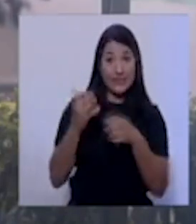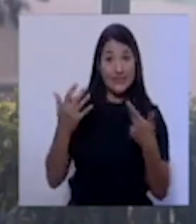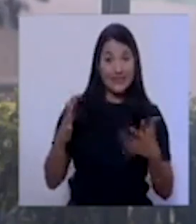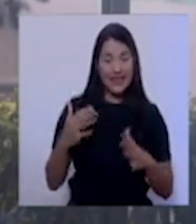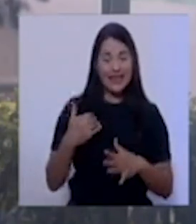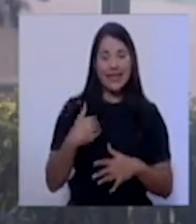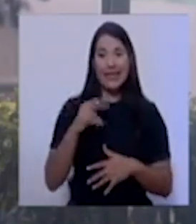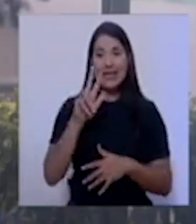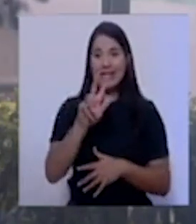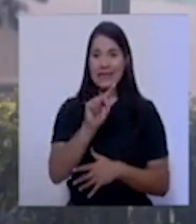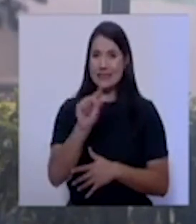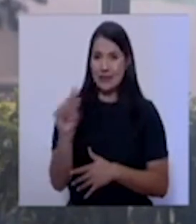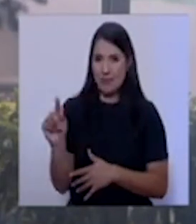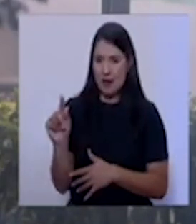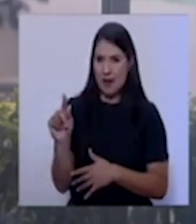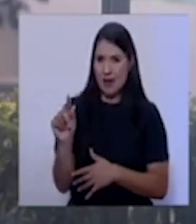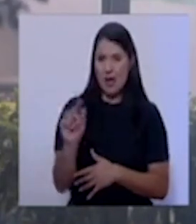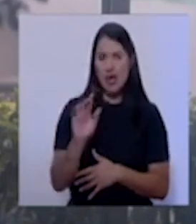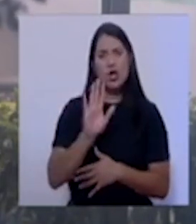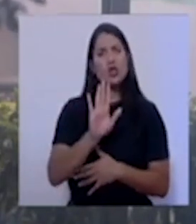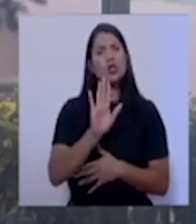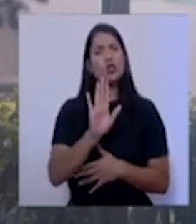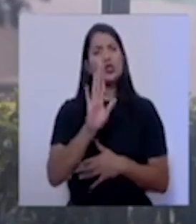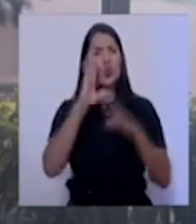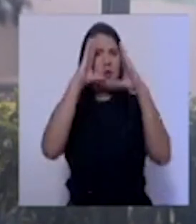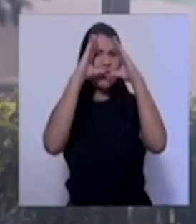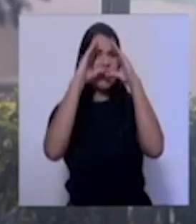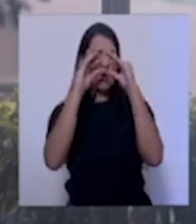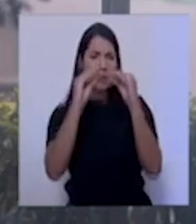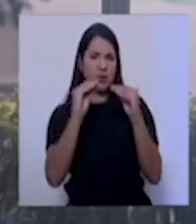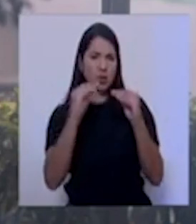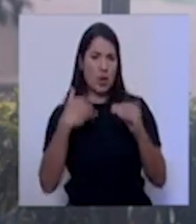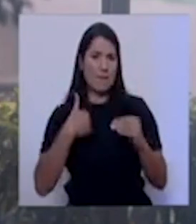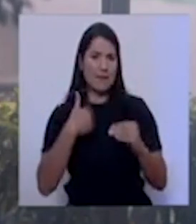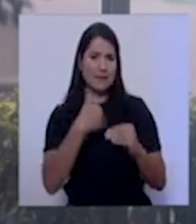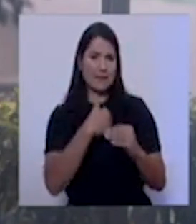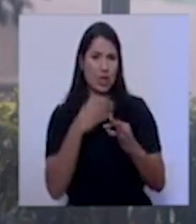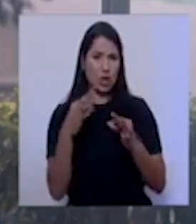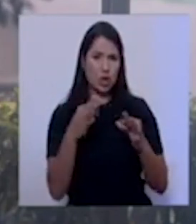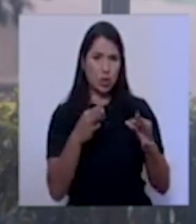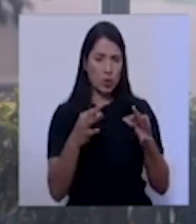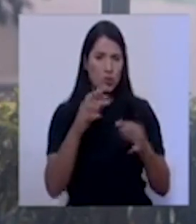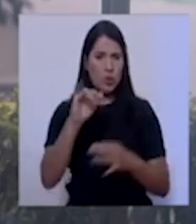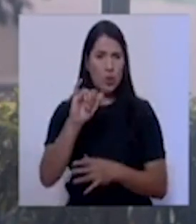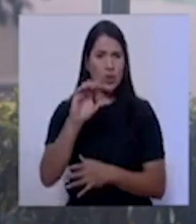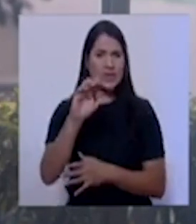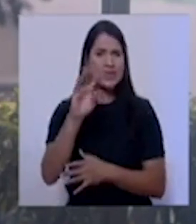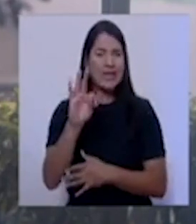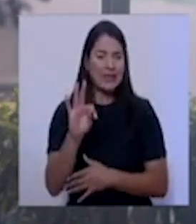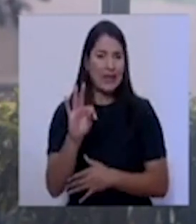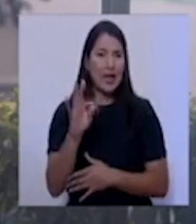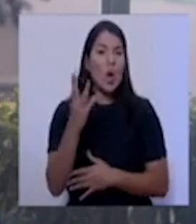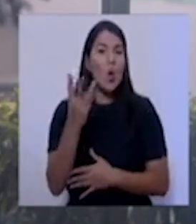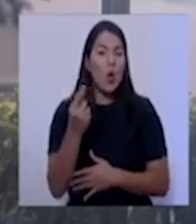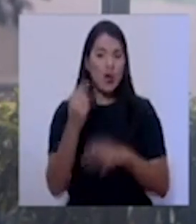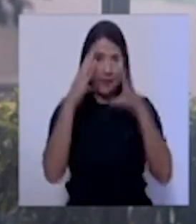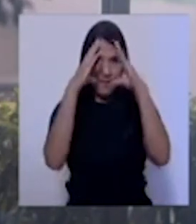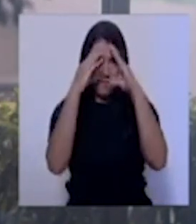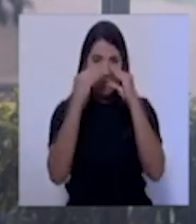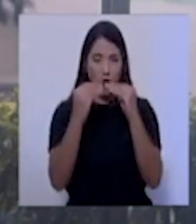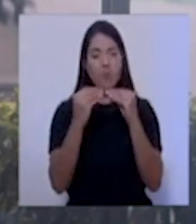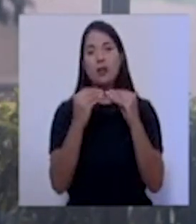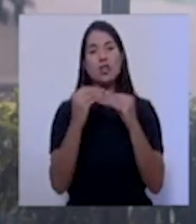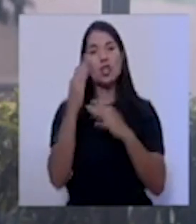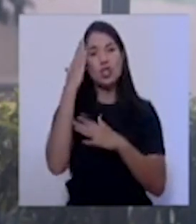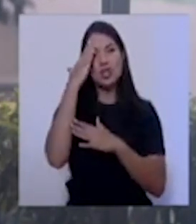¿cuál es el resumen que tiene el Ministerio de Turismo, el ICT, de cuál ha sido el flujo de líneas